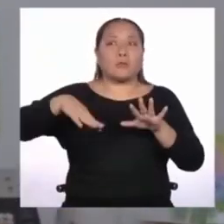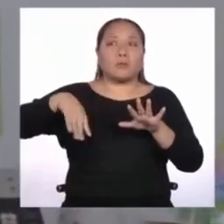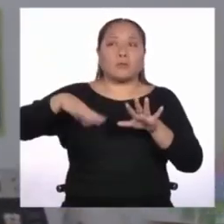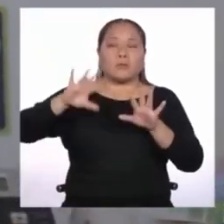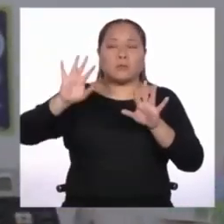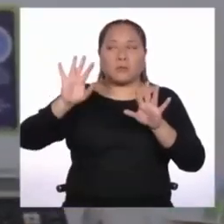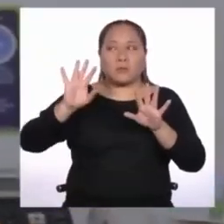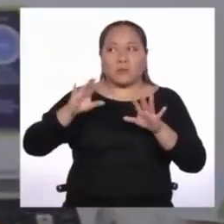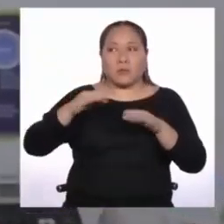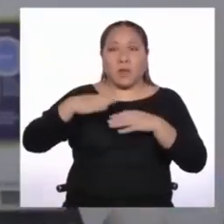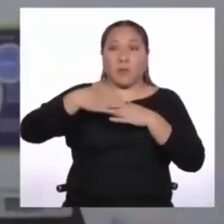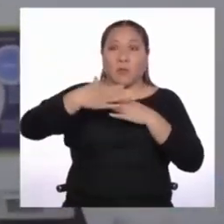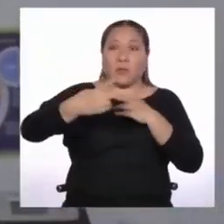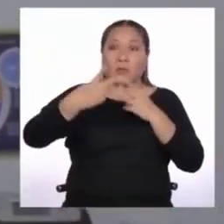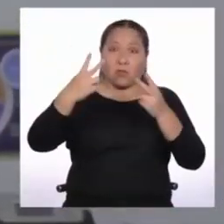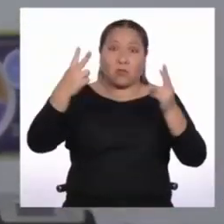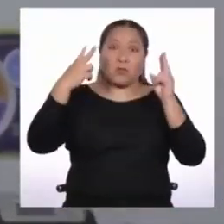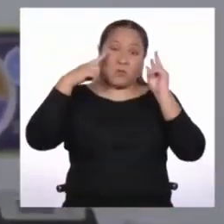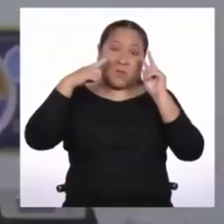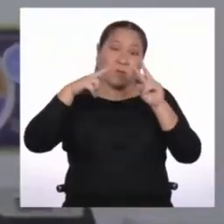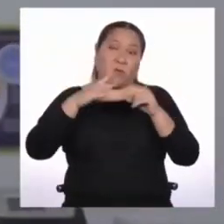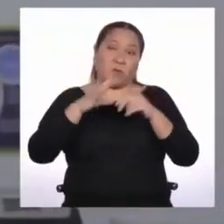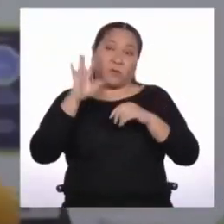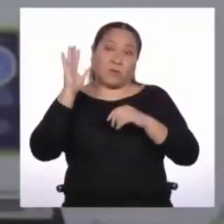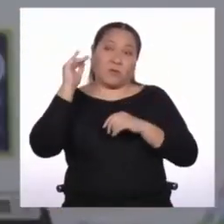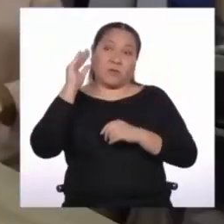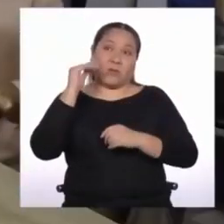Bueno, ya nos vemos en el estudio.